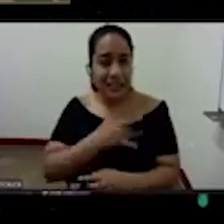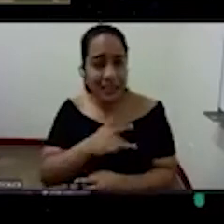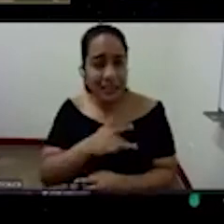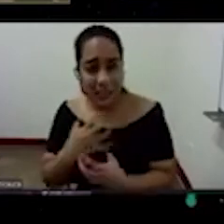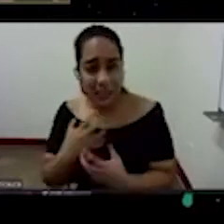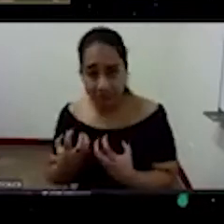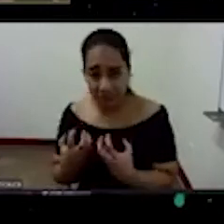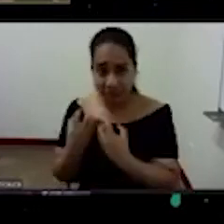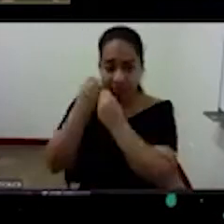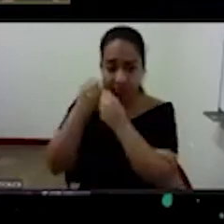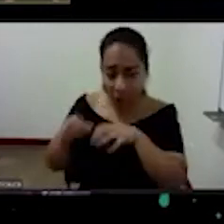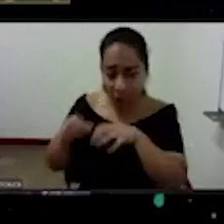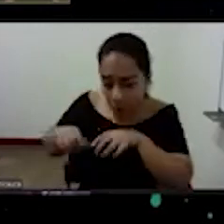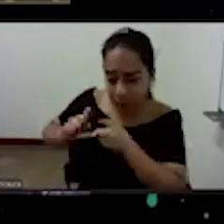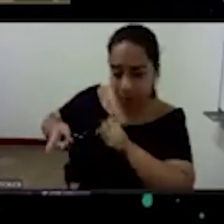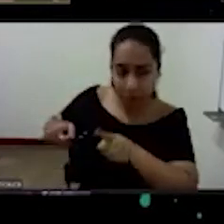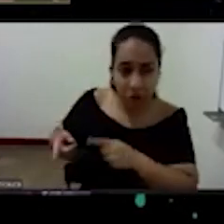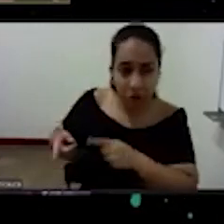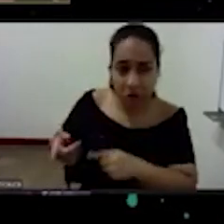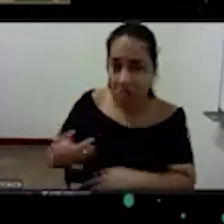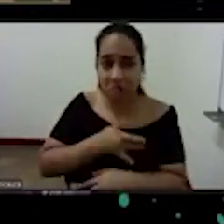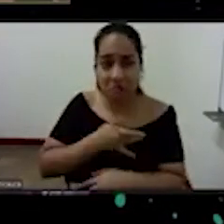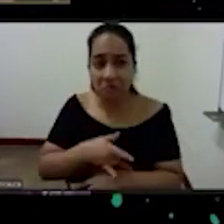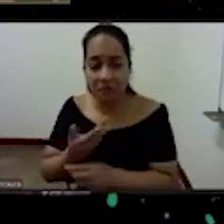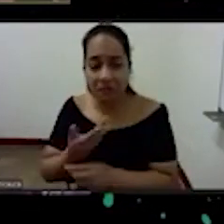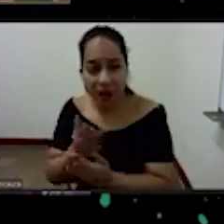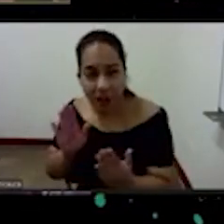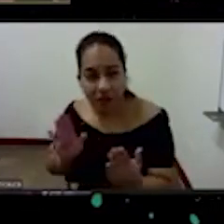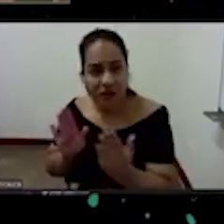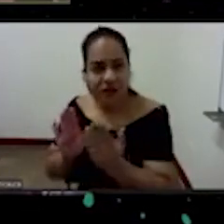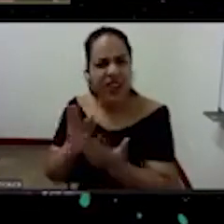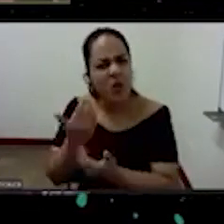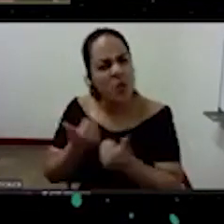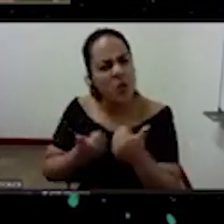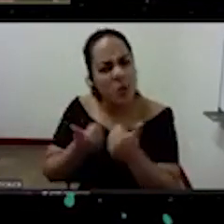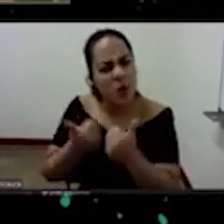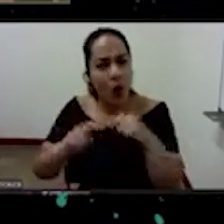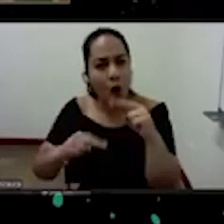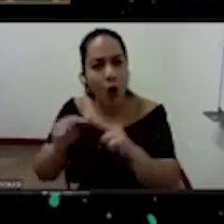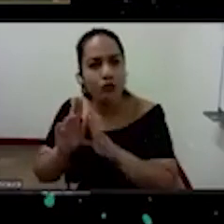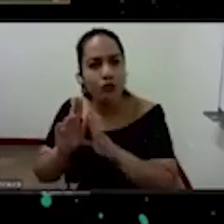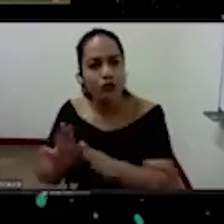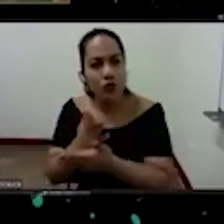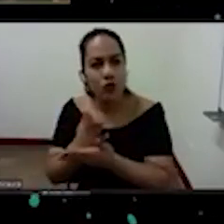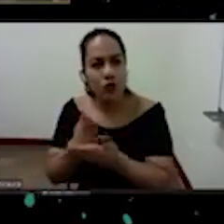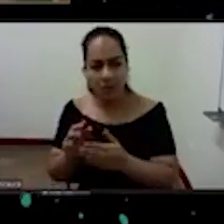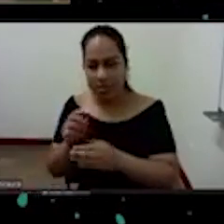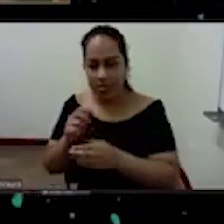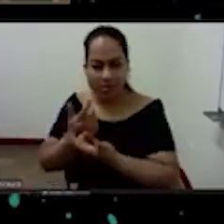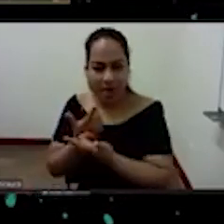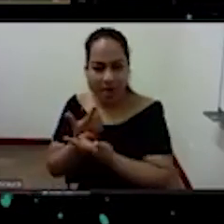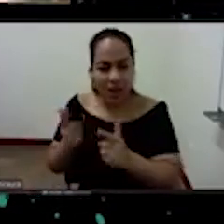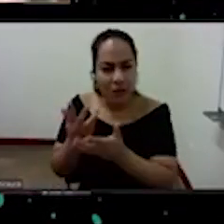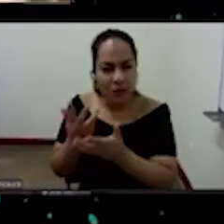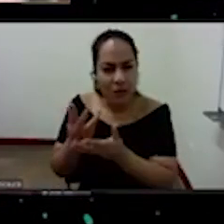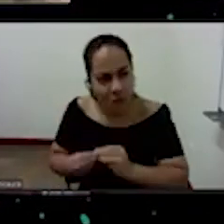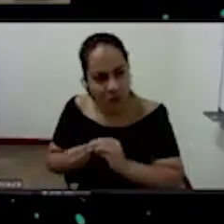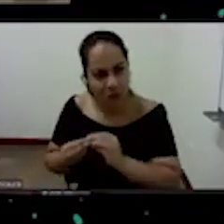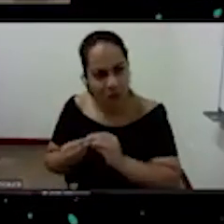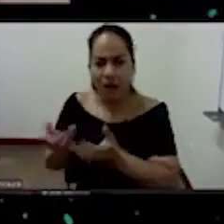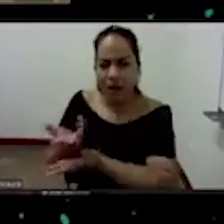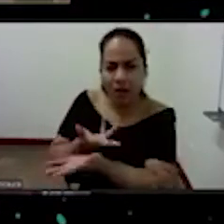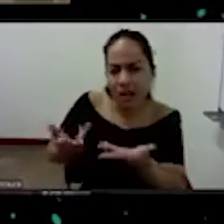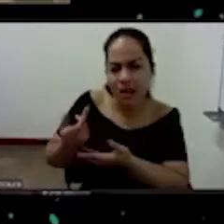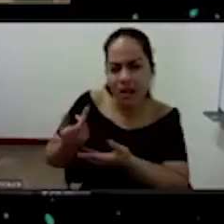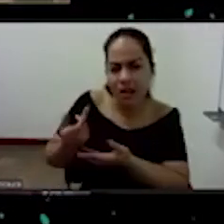occidental frente a la construcción del automa cognitivo frente a la construcción